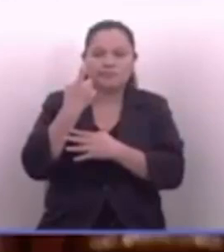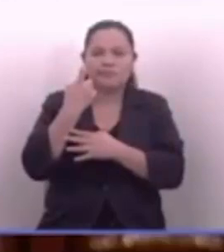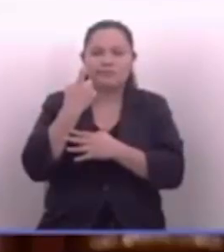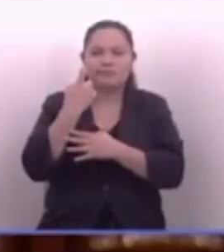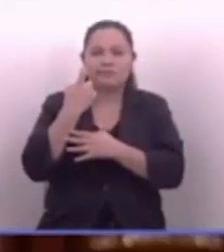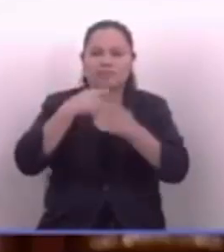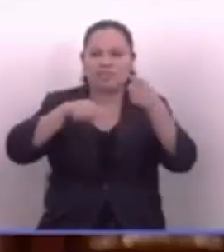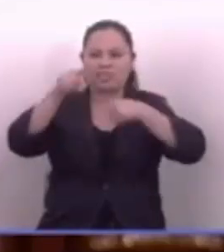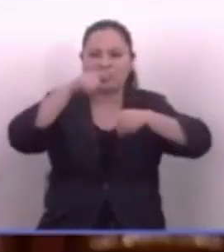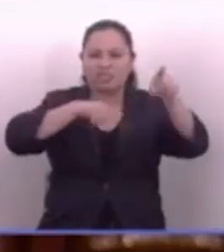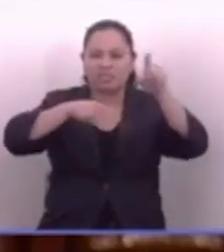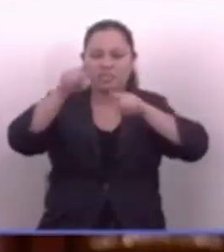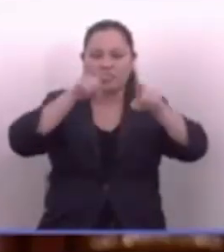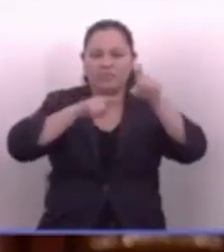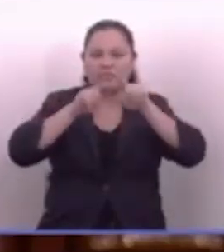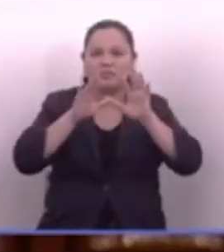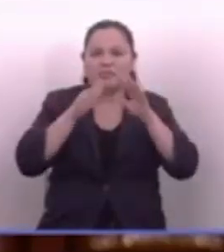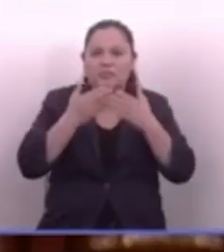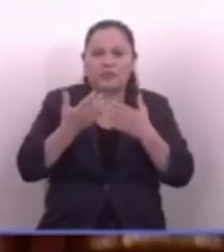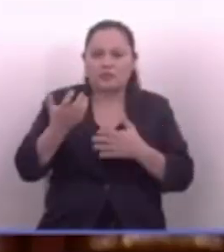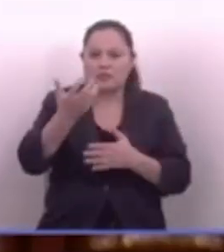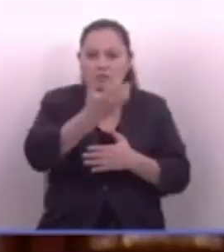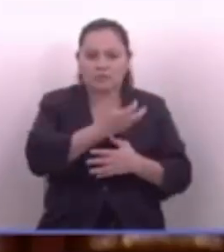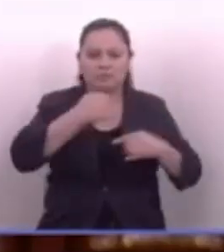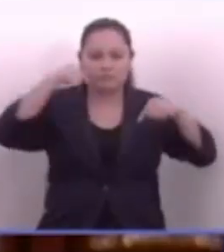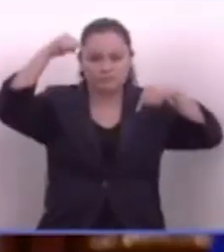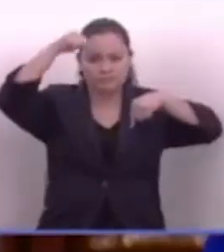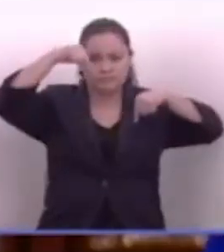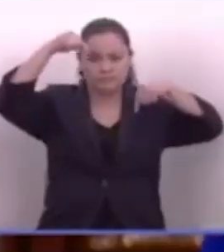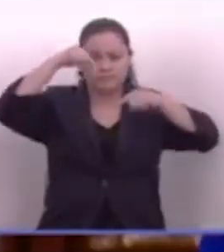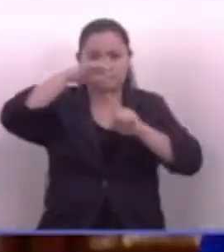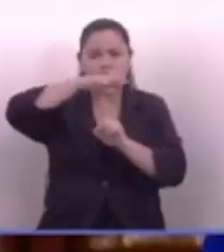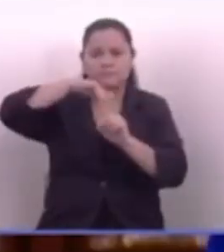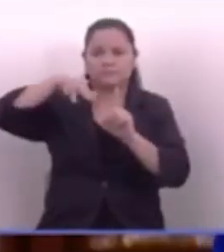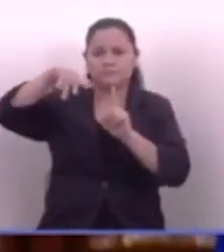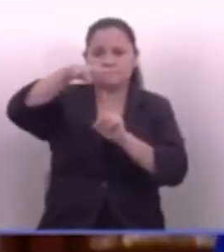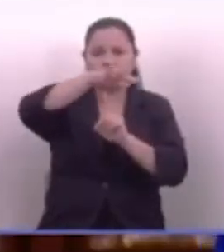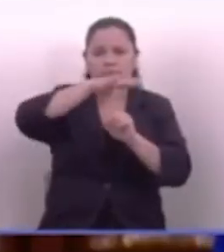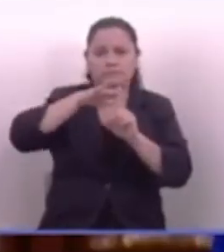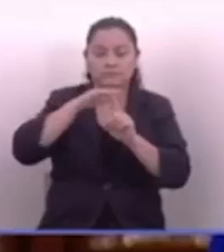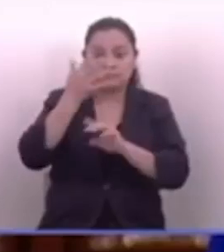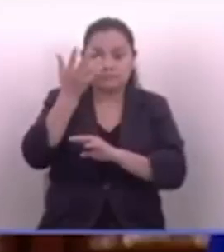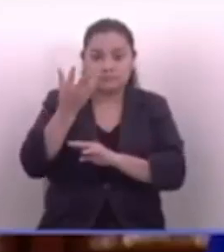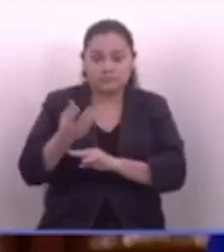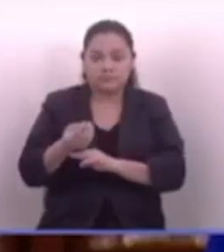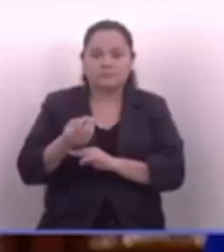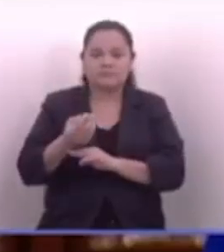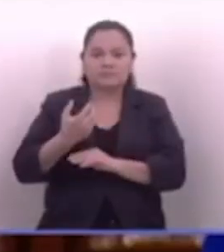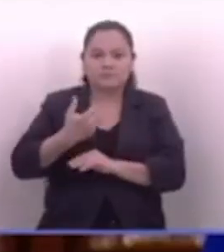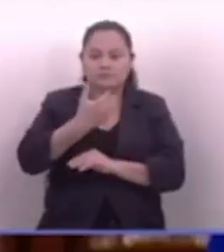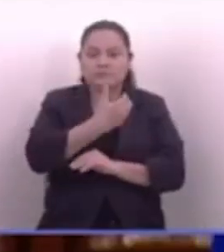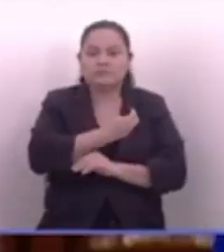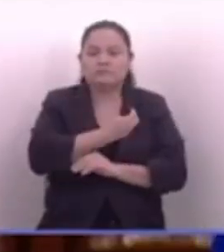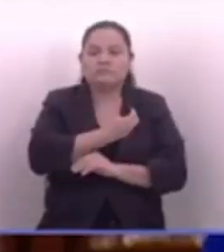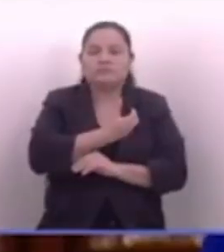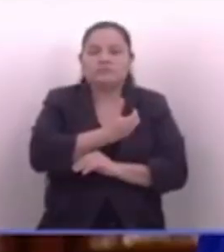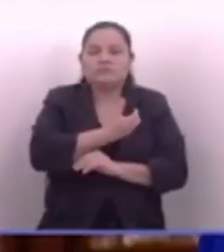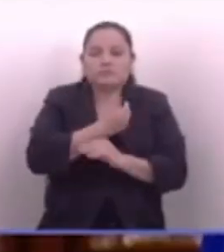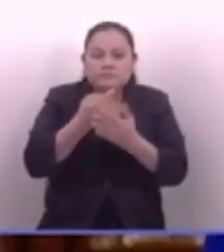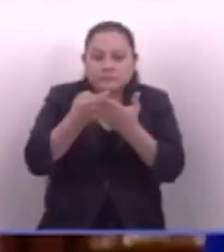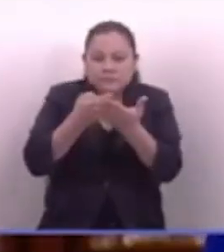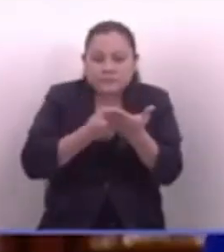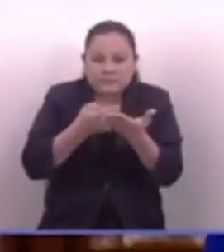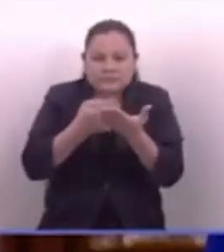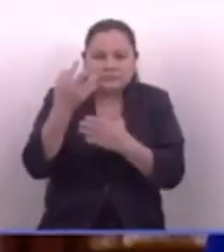Yo se los digo de verdad para que todos tomemos conciencia de estas situaciones. En este día estamos discutiendo un tema súper